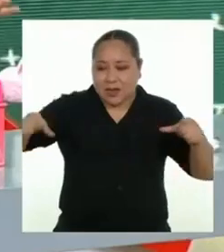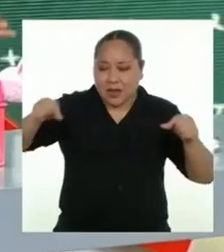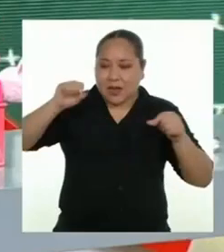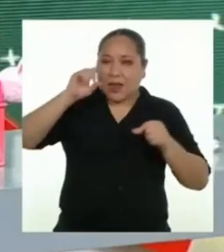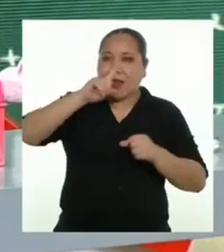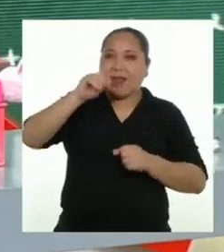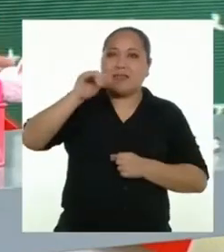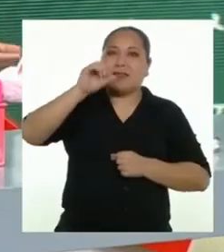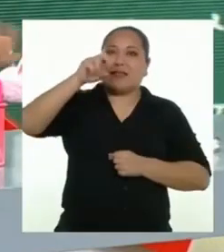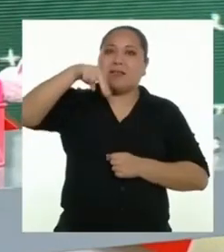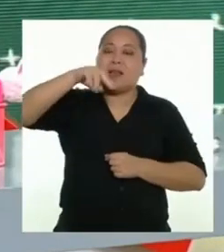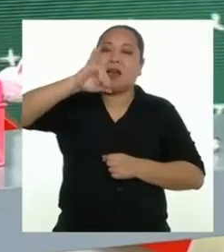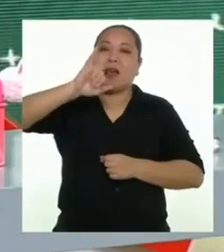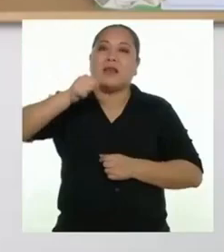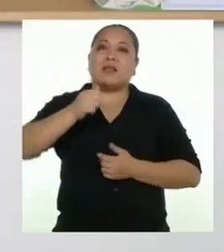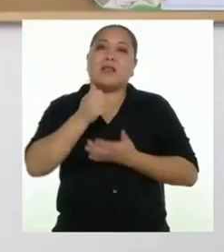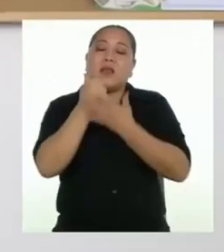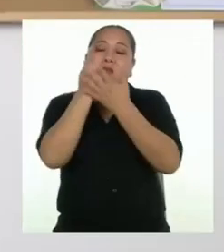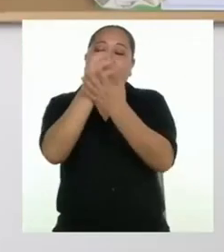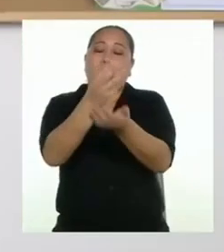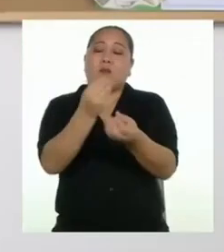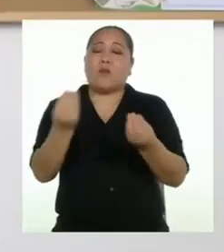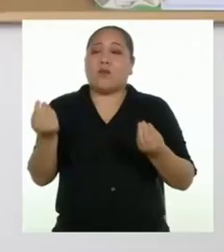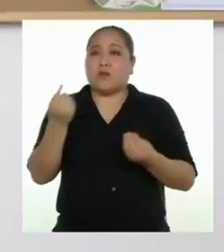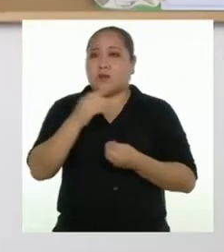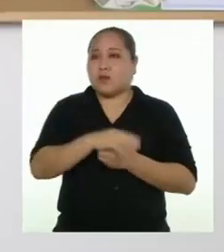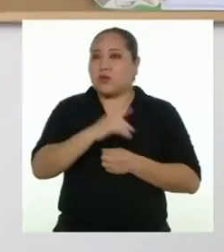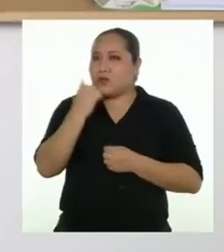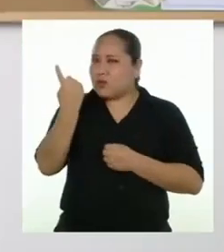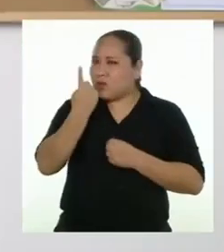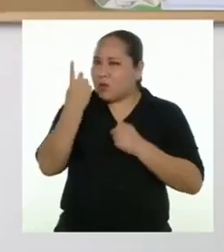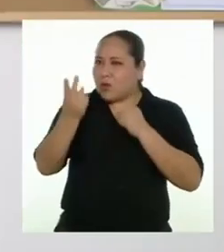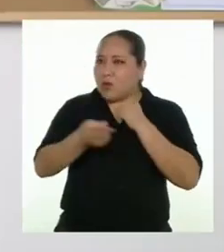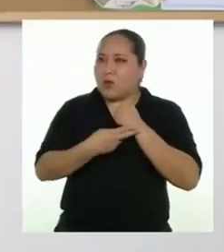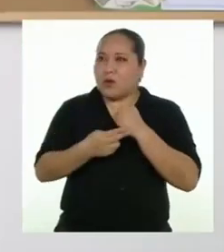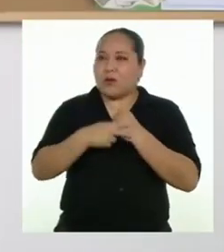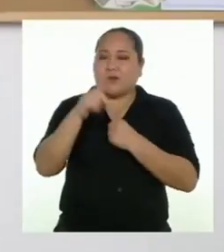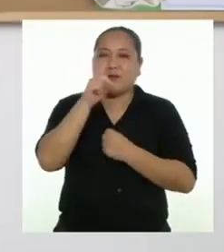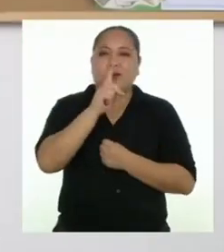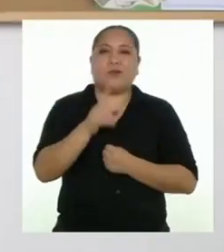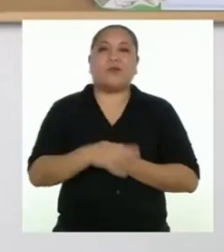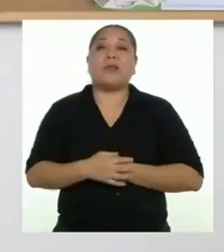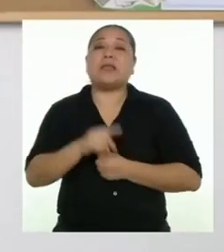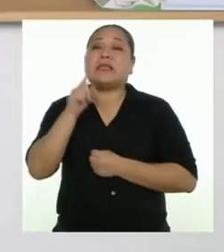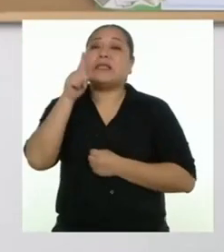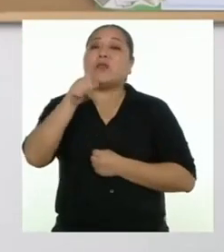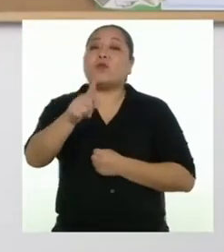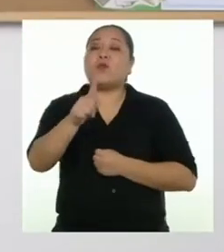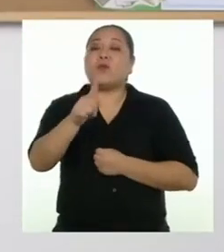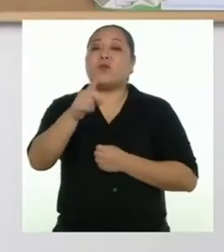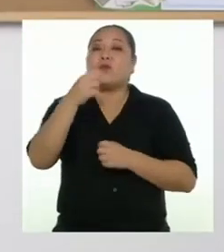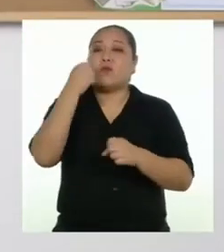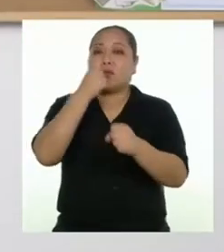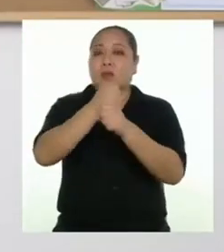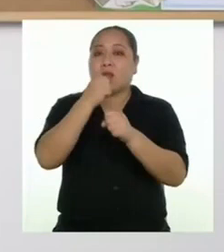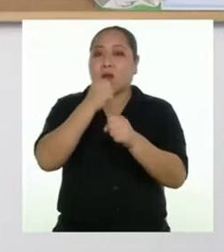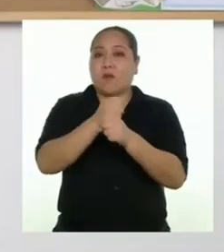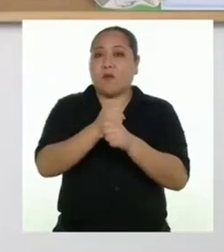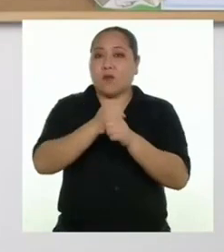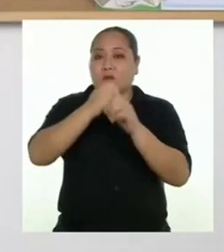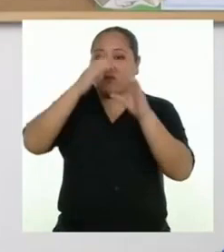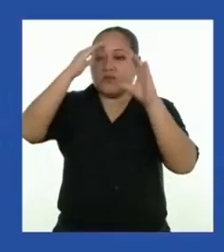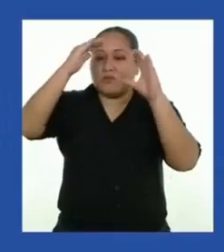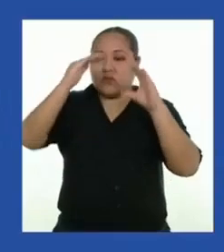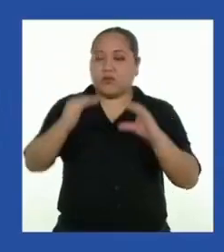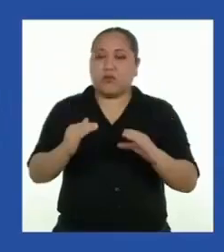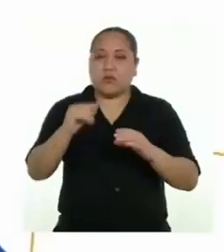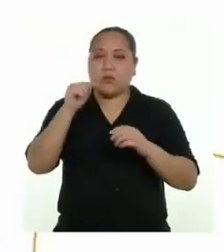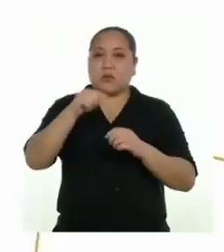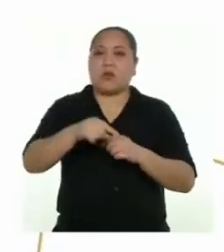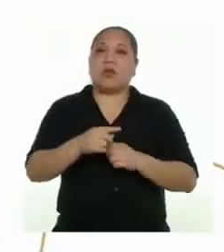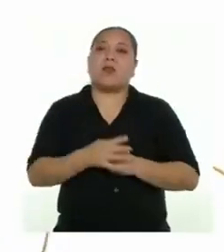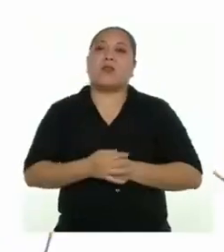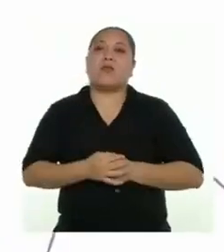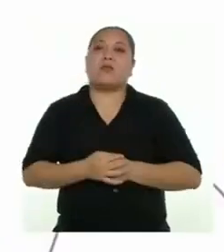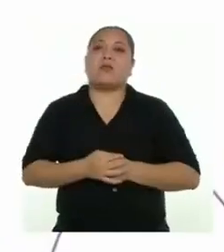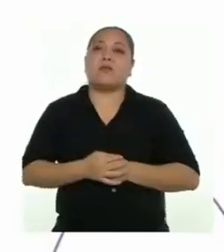eso. No solo almacenan y ya. De hecho, una de sus funciones es acortar la longitud de la pendiente.